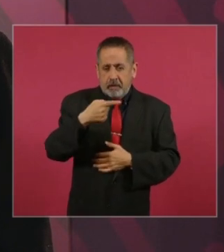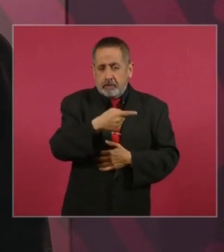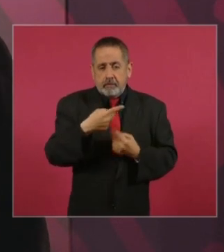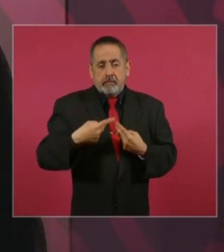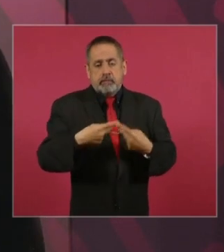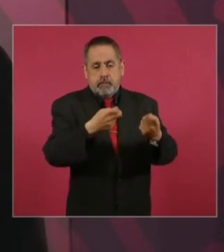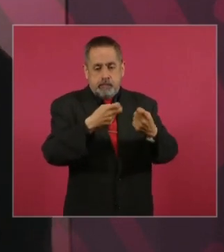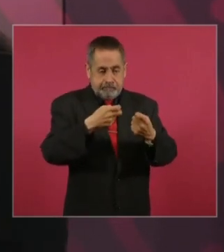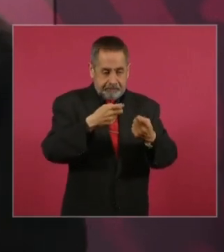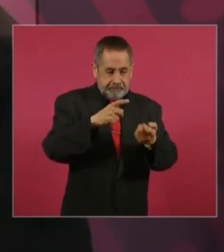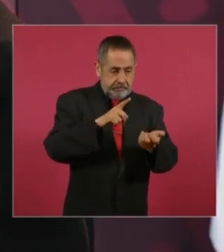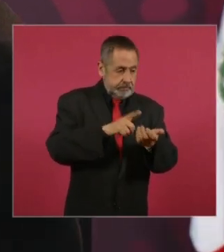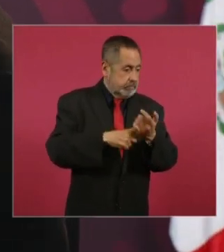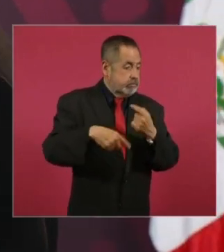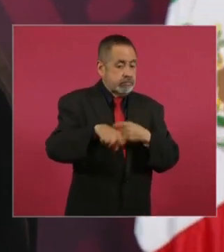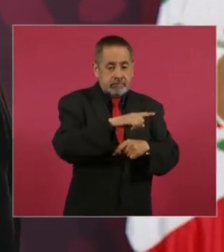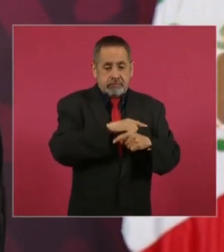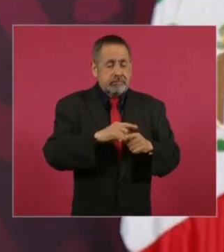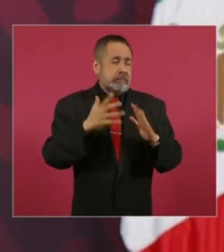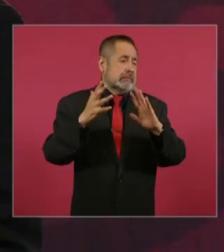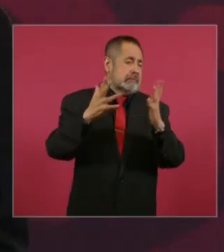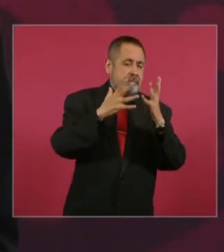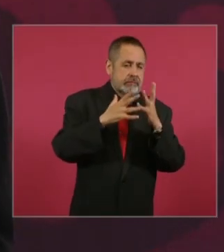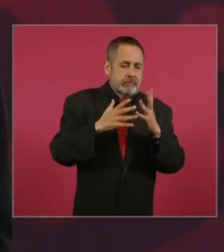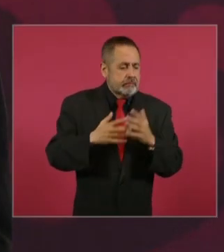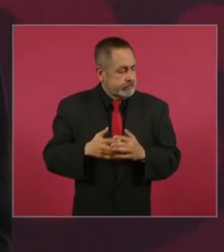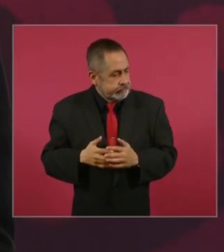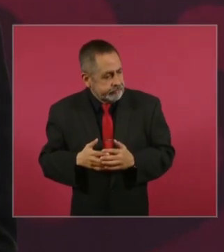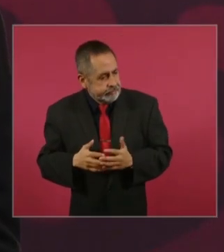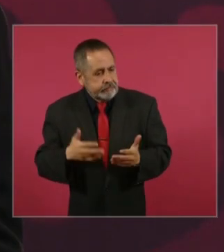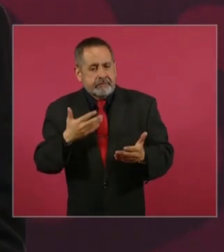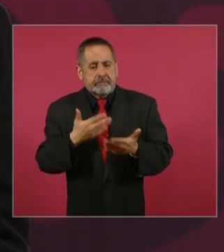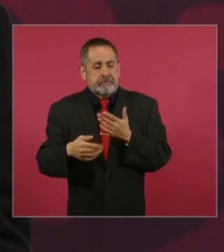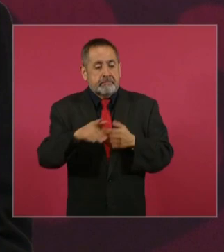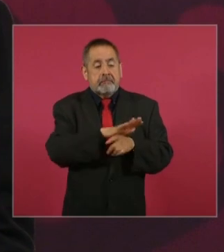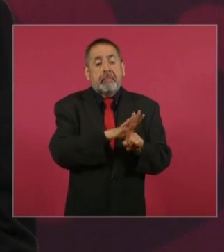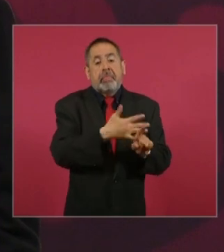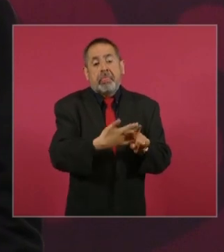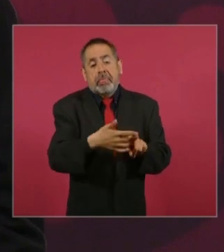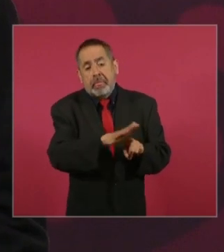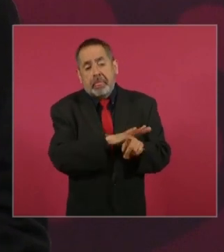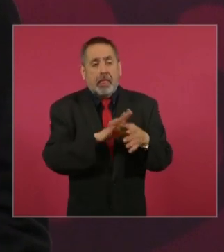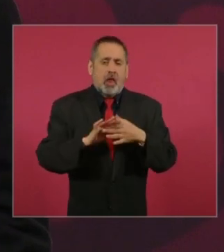Los que ahora son los que paladines